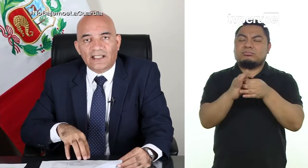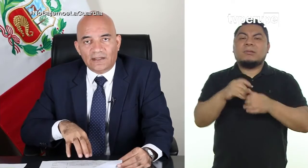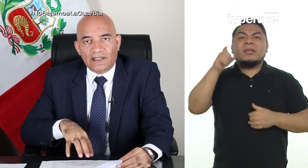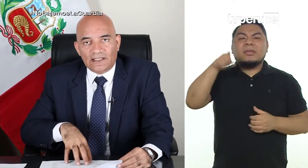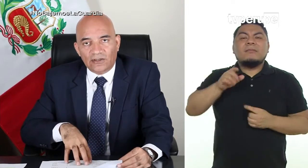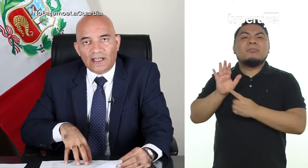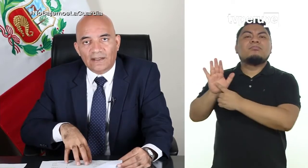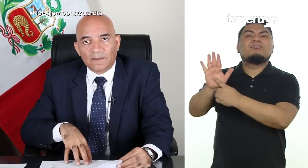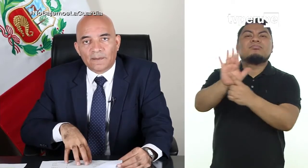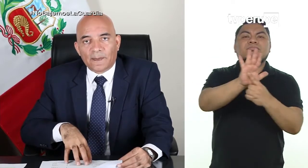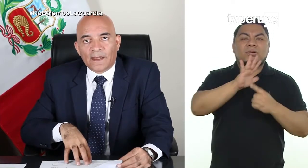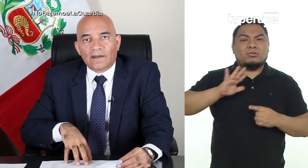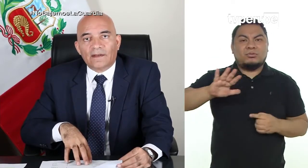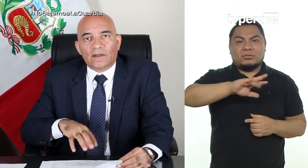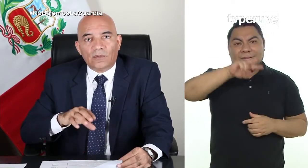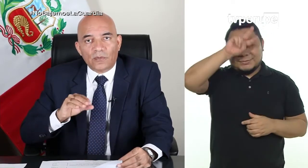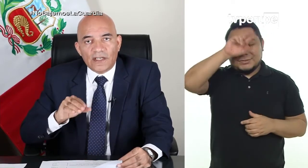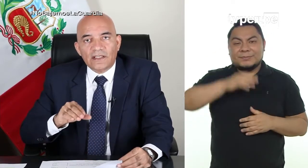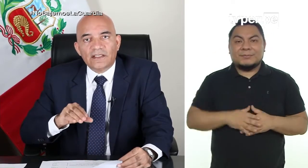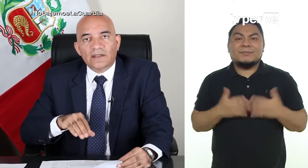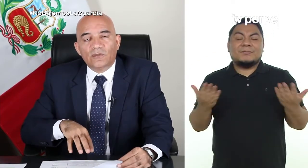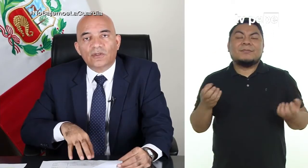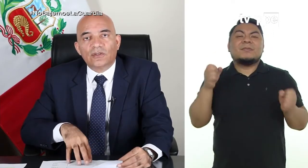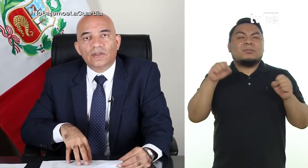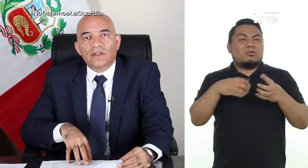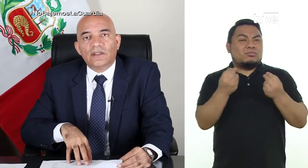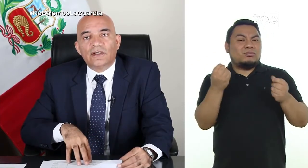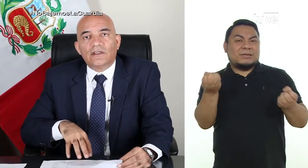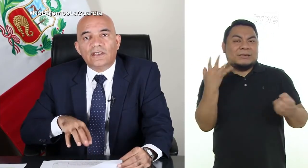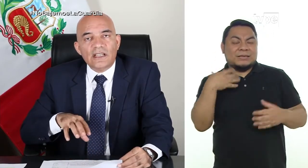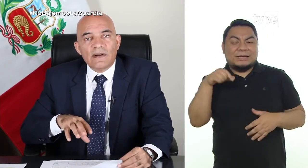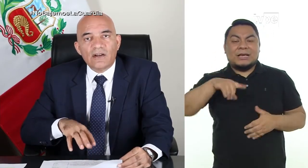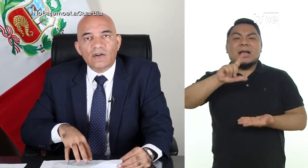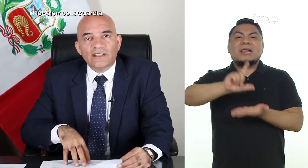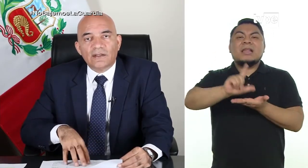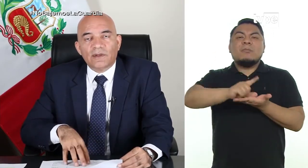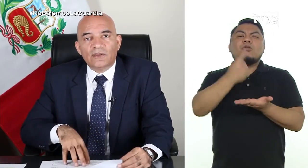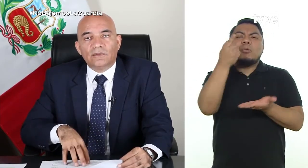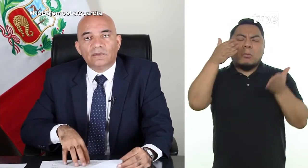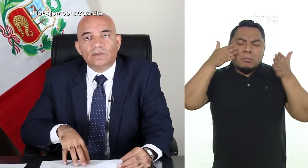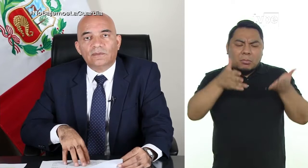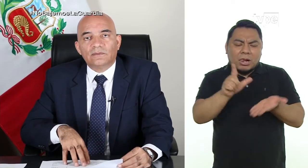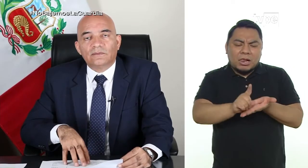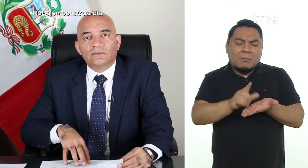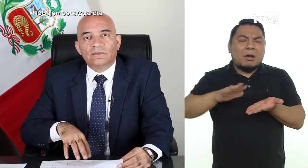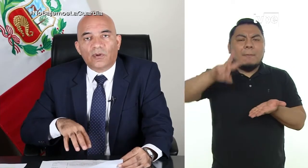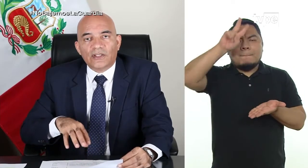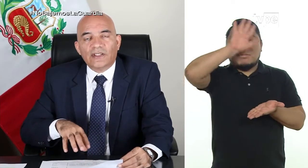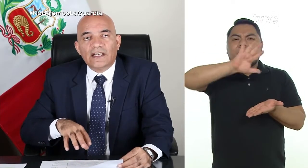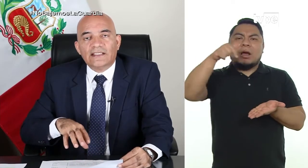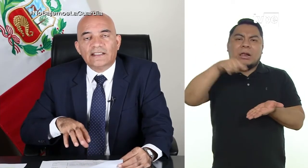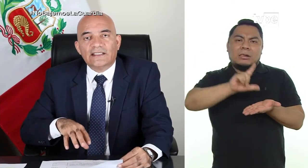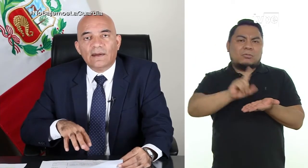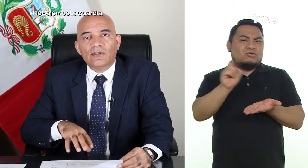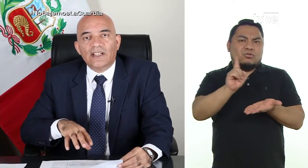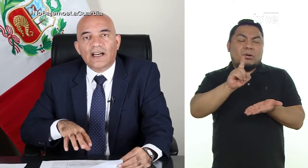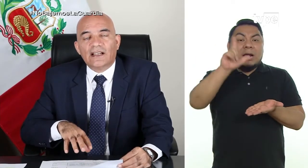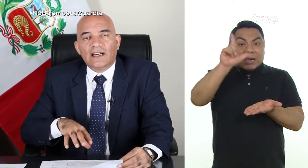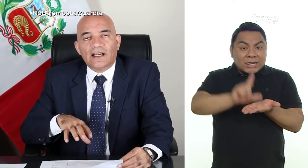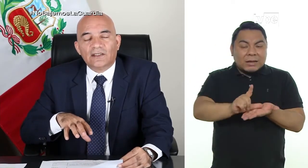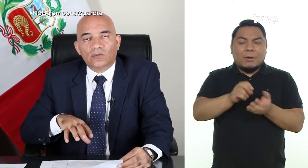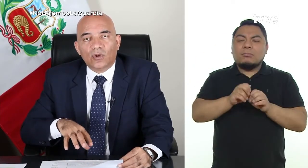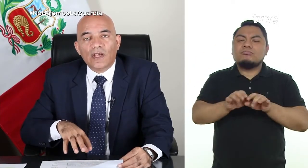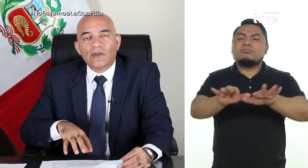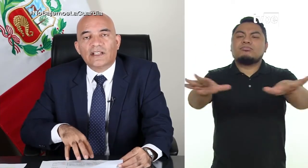presencia a nivel nacional. Como bien dicen muchos, Lima no es el Perú. Por eso es que necesitamos